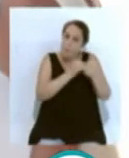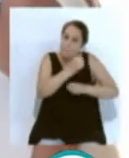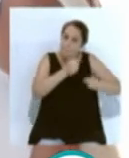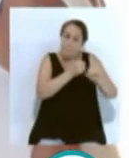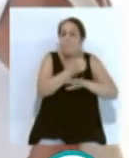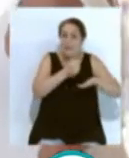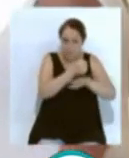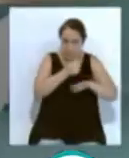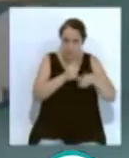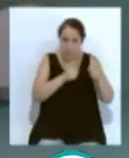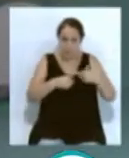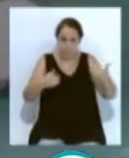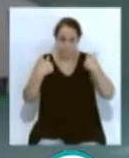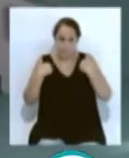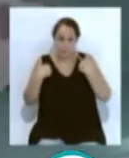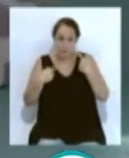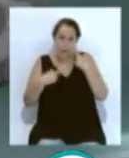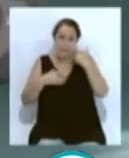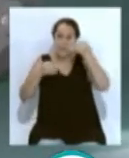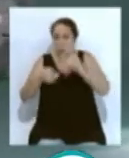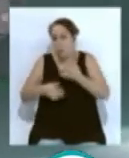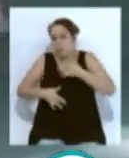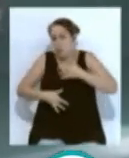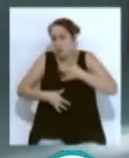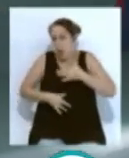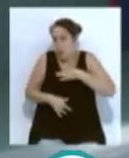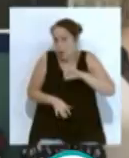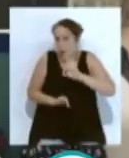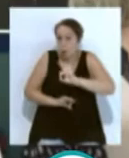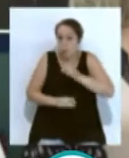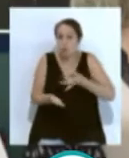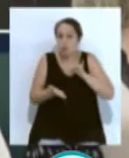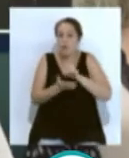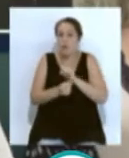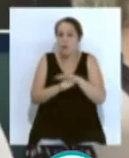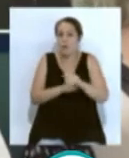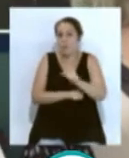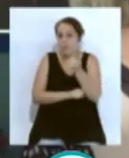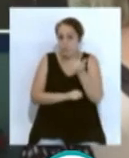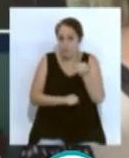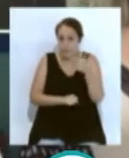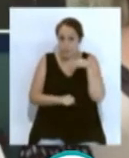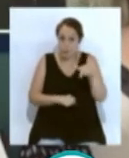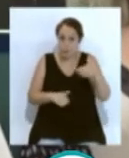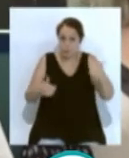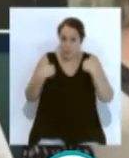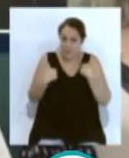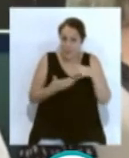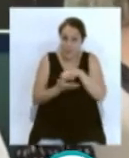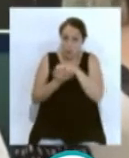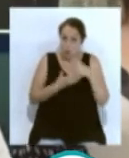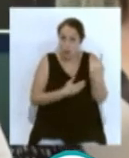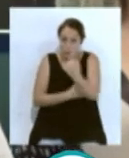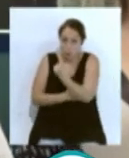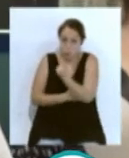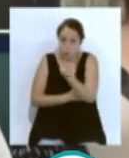y que se encargará de informar a salud sobre posibles síntomas o casos de coronavirus. Todos esos responsables COVID y cada centro, pues